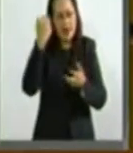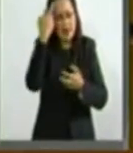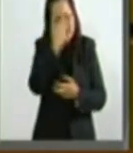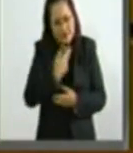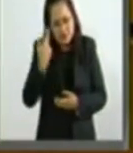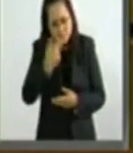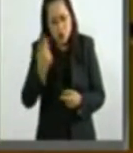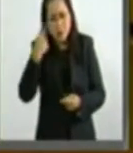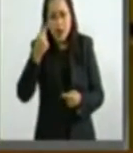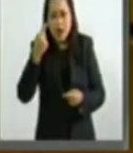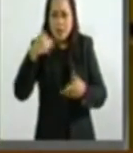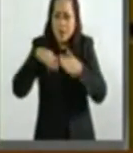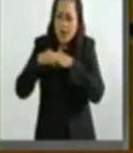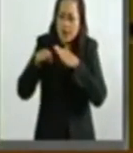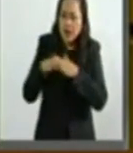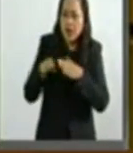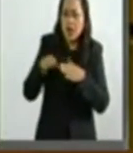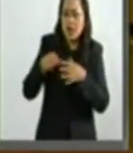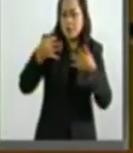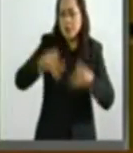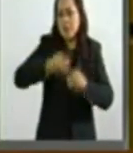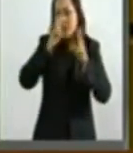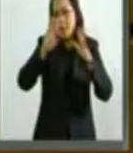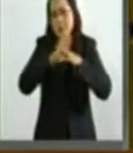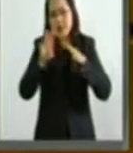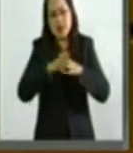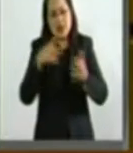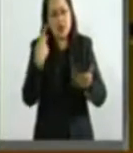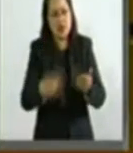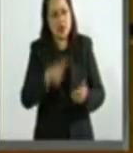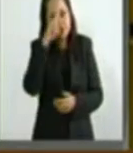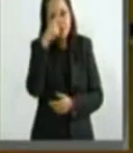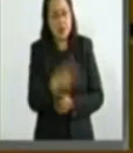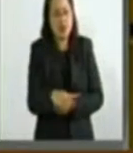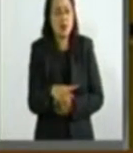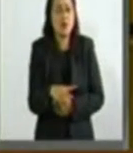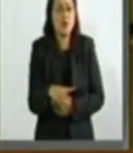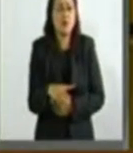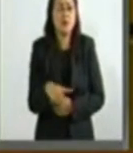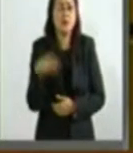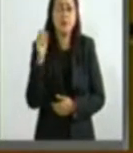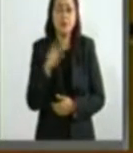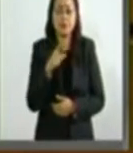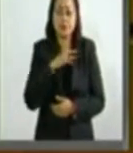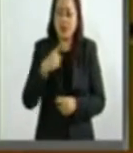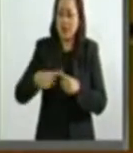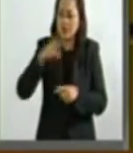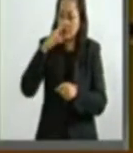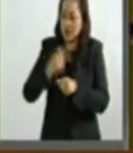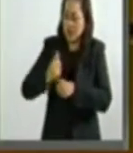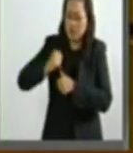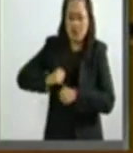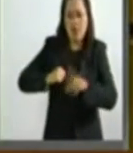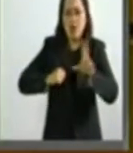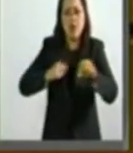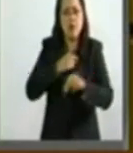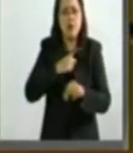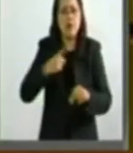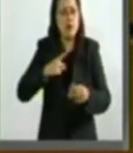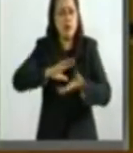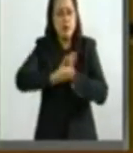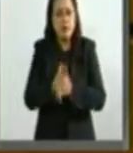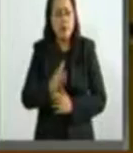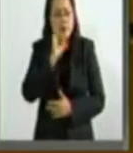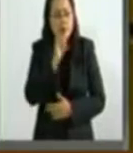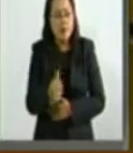de carácter migratorio dentro del territorio nacional por las autoridades. Sino por